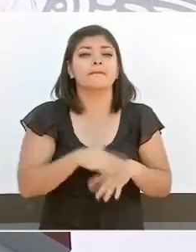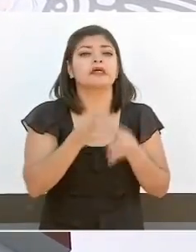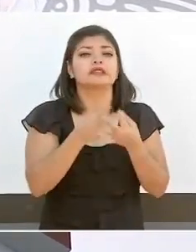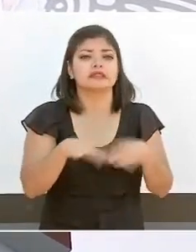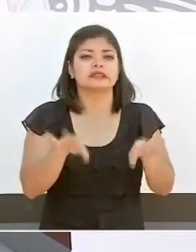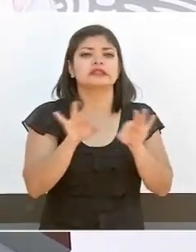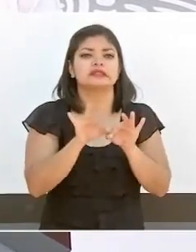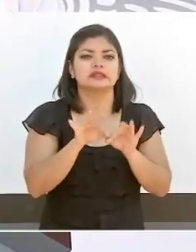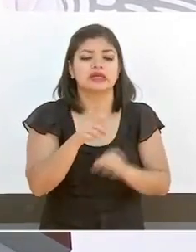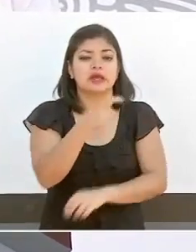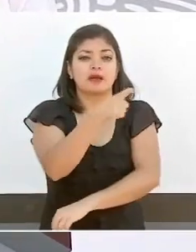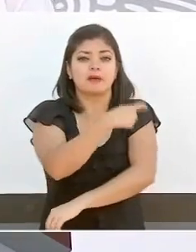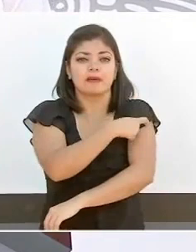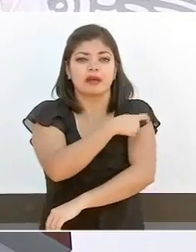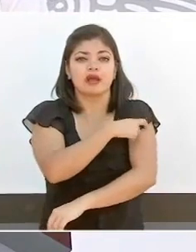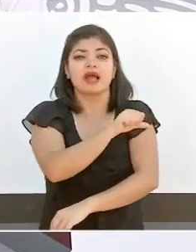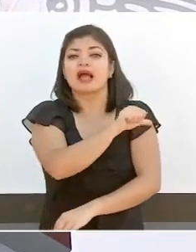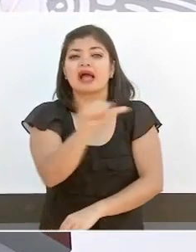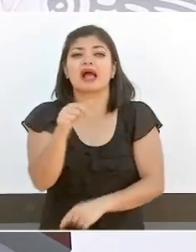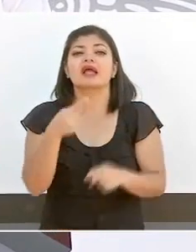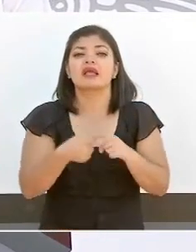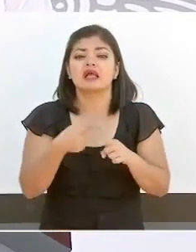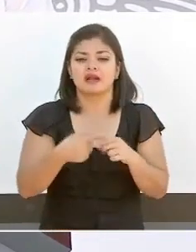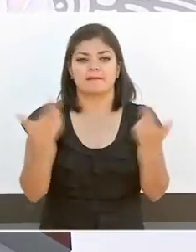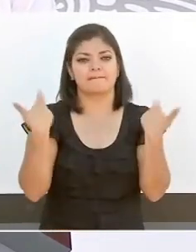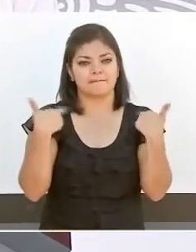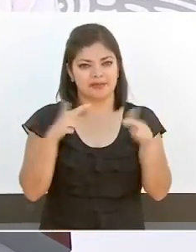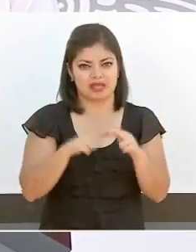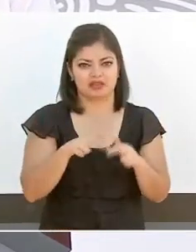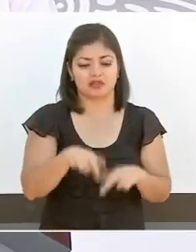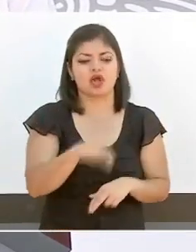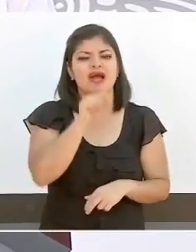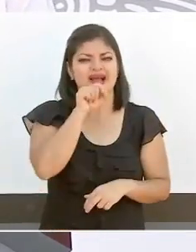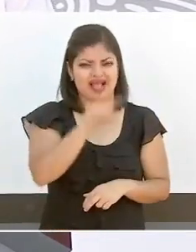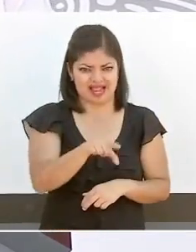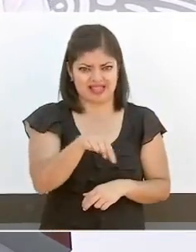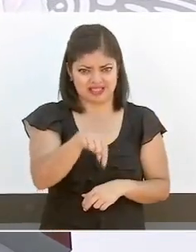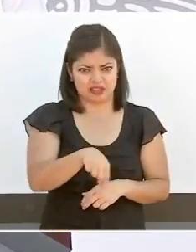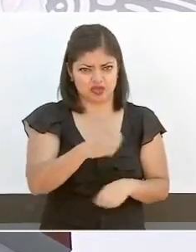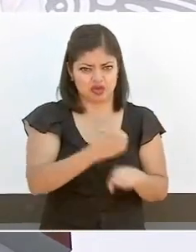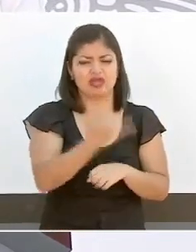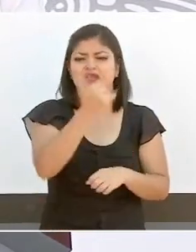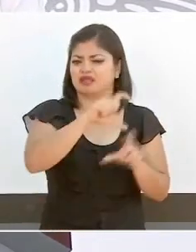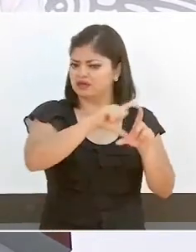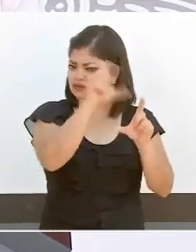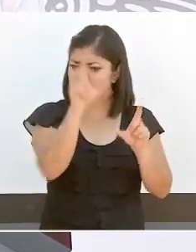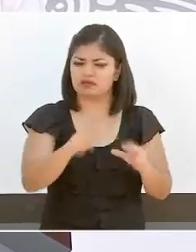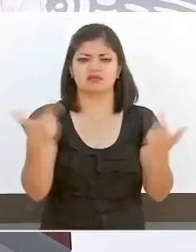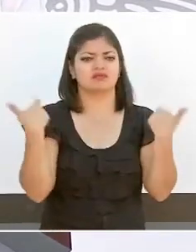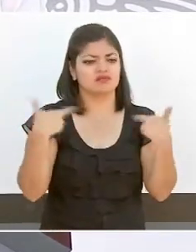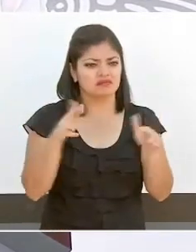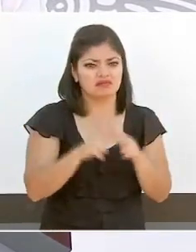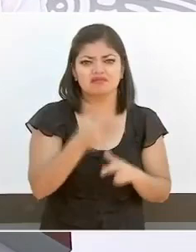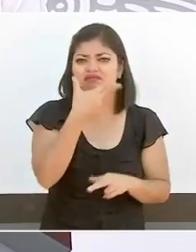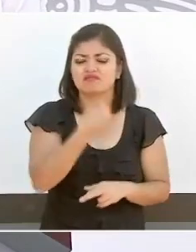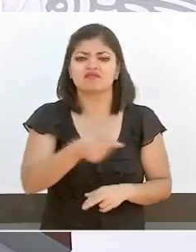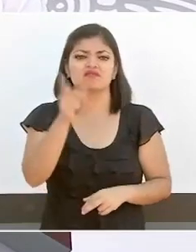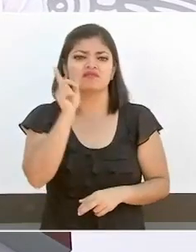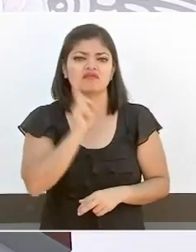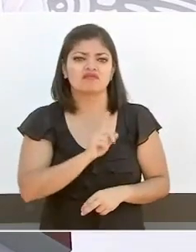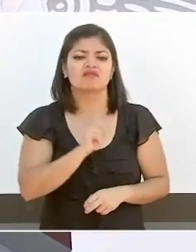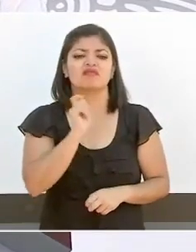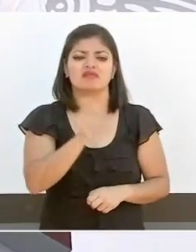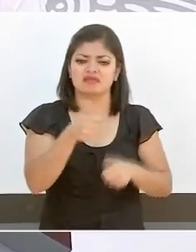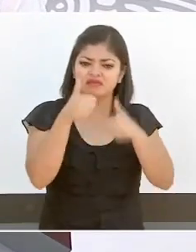es también vacunar a los maestros de Jalisco y de todo el país, maestras, maestros, trabajadores de la educación,